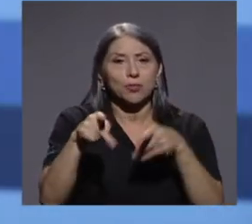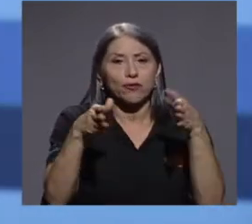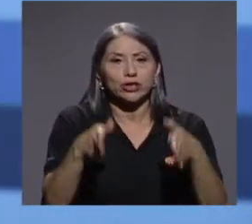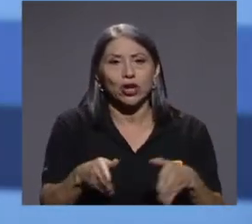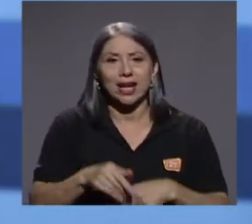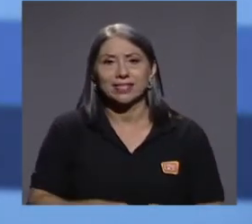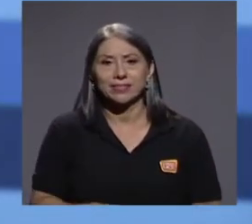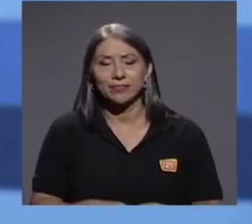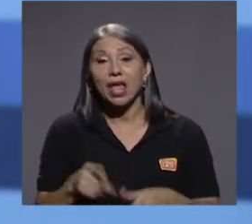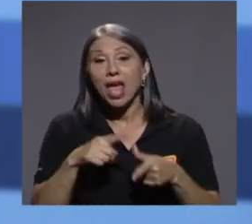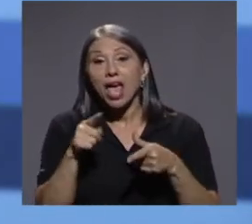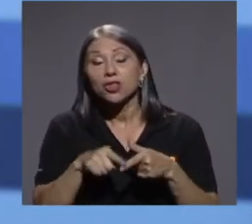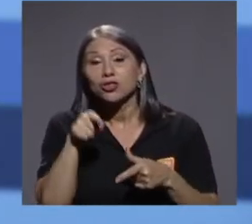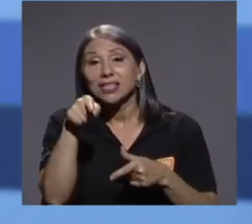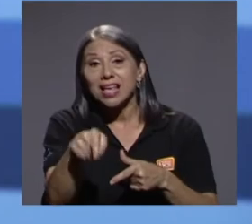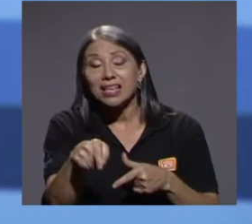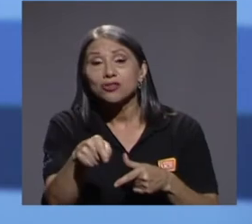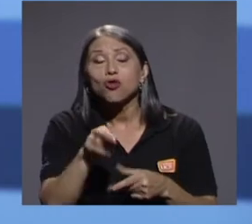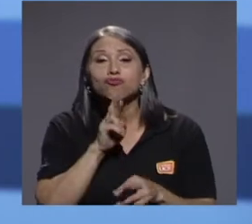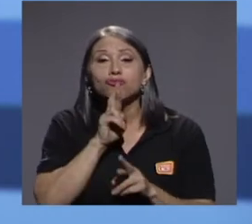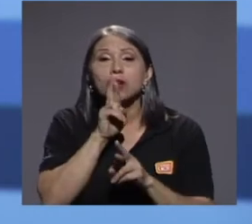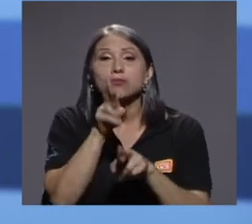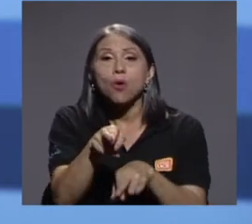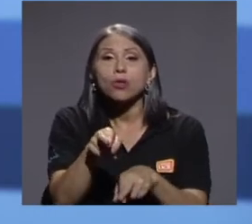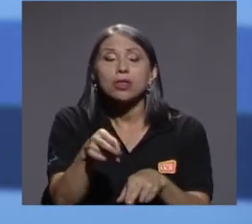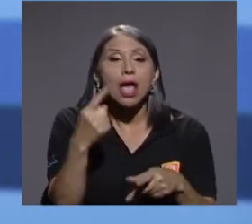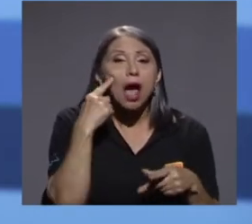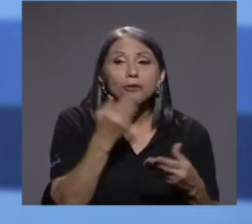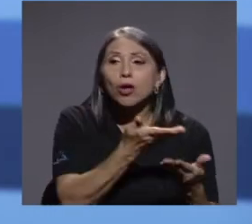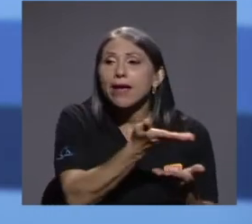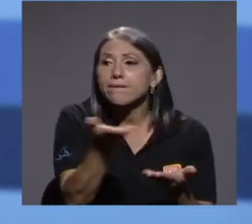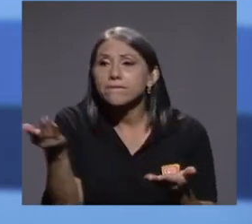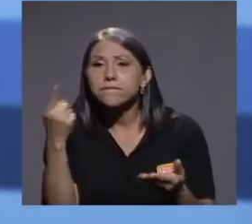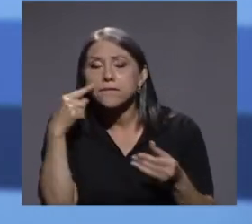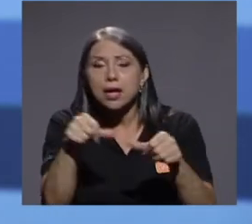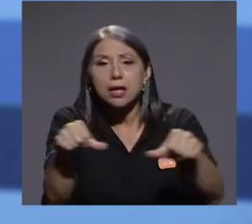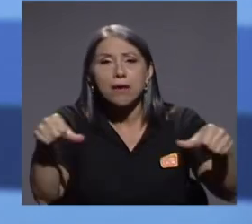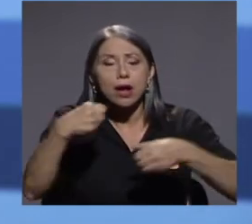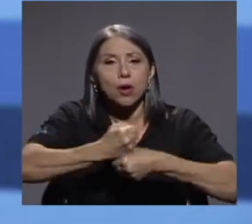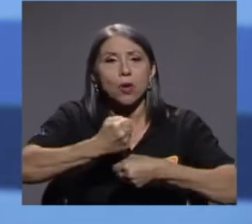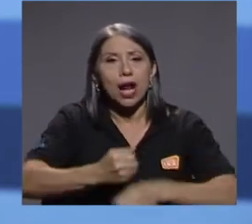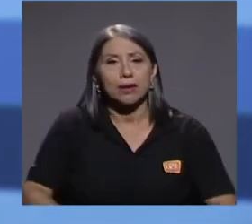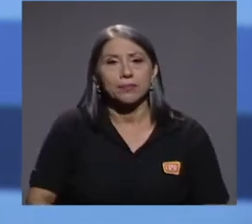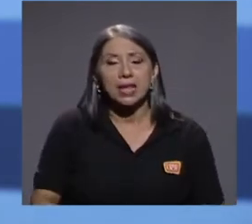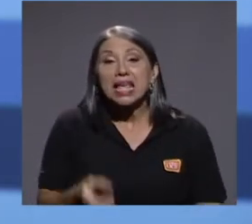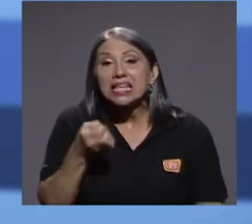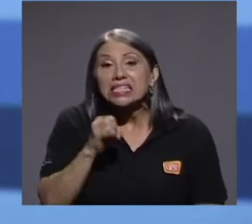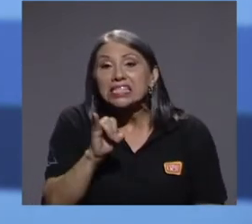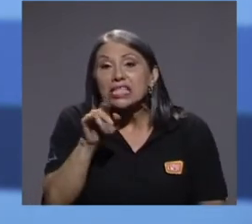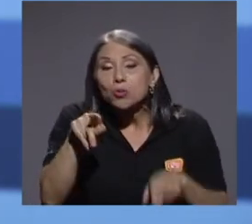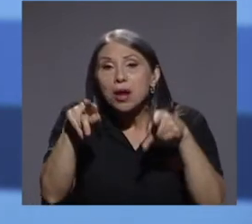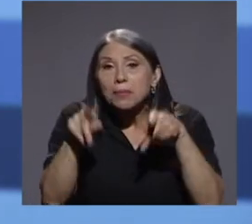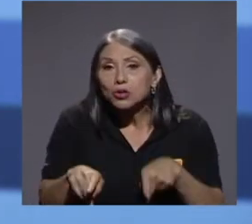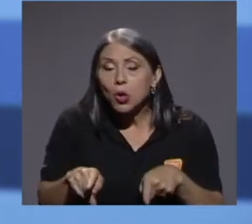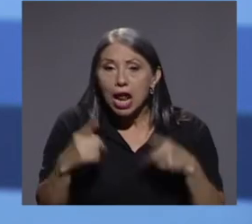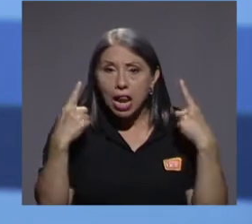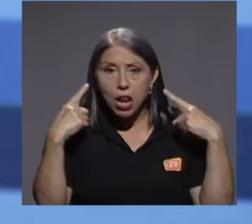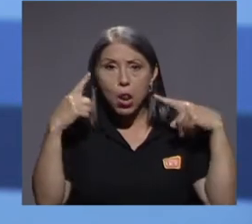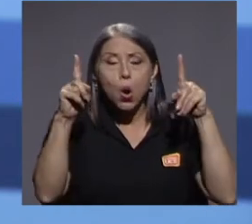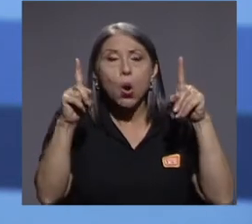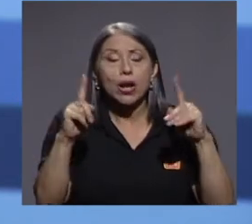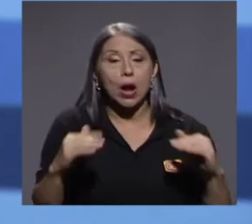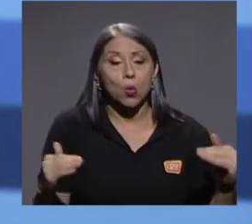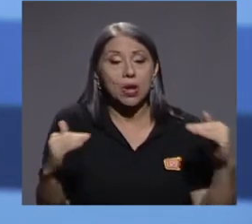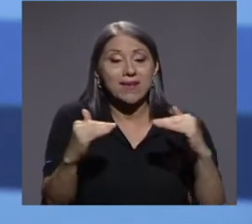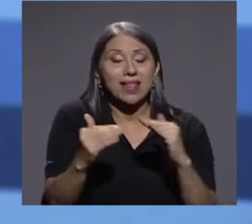repercute entonces en los rendimientos que observamos en el mercado laboral. Si una persona alcanza un nivel de competencias